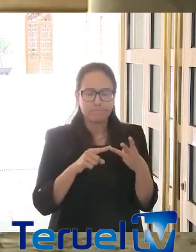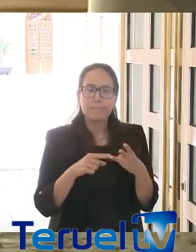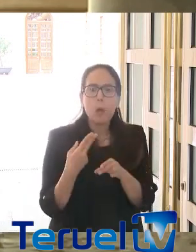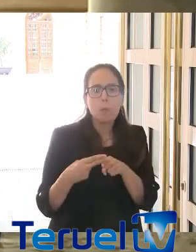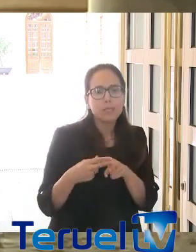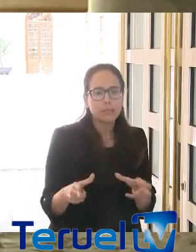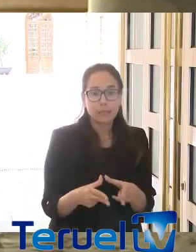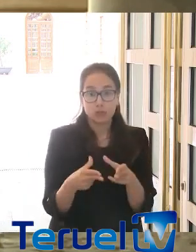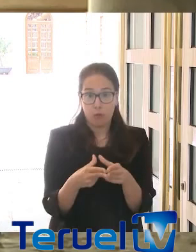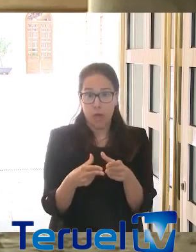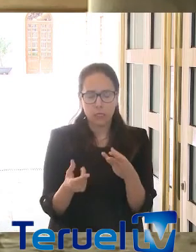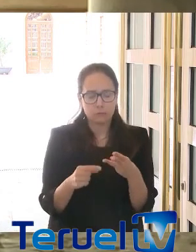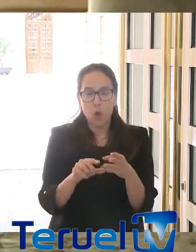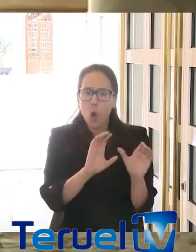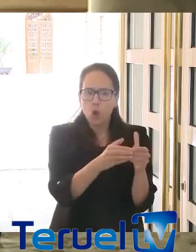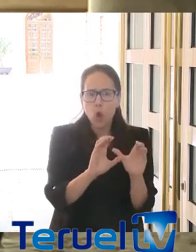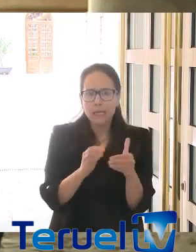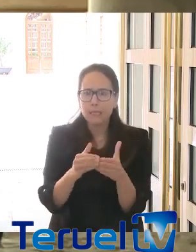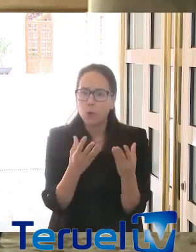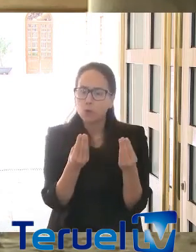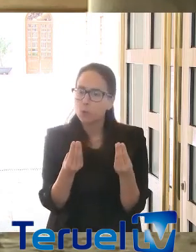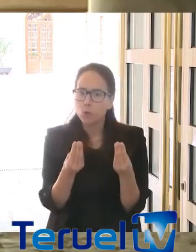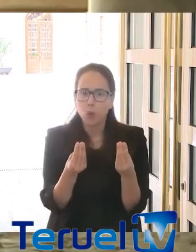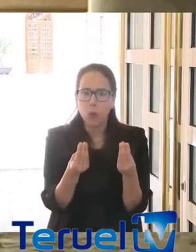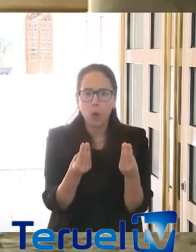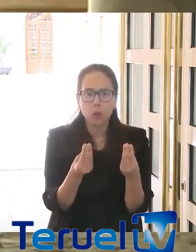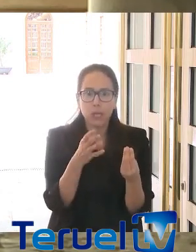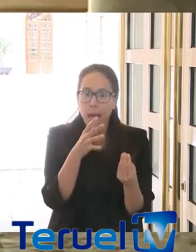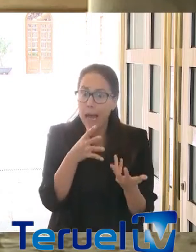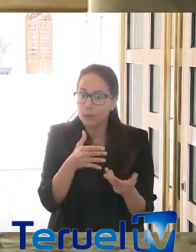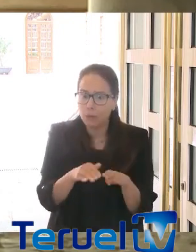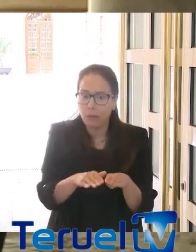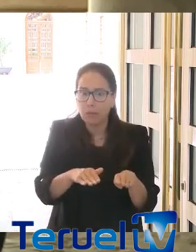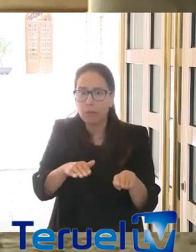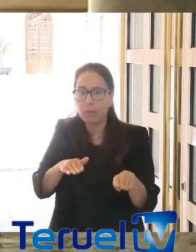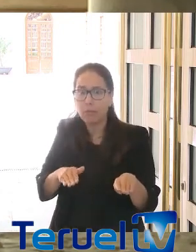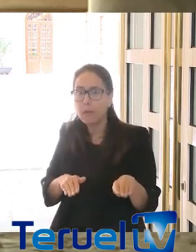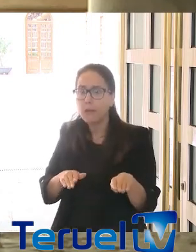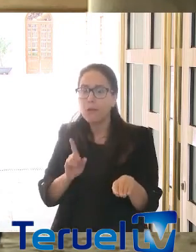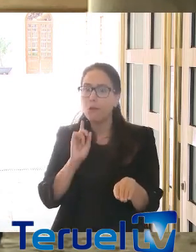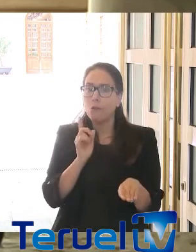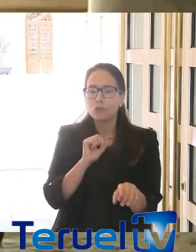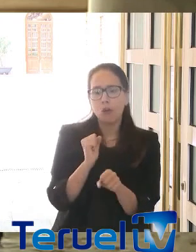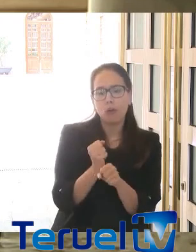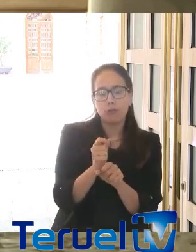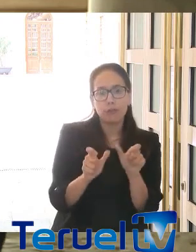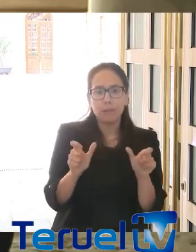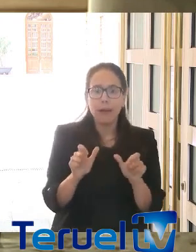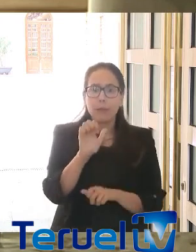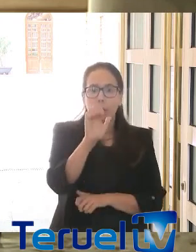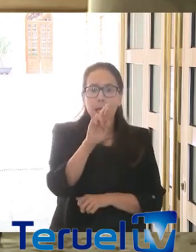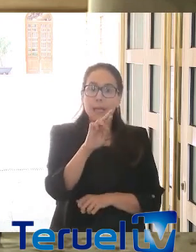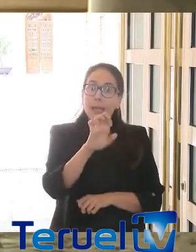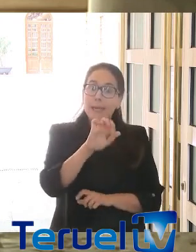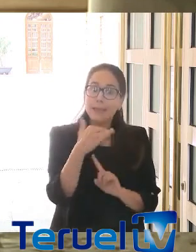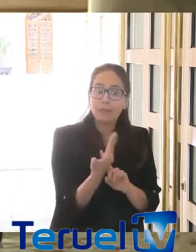sociales. Hay muchos colectivos que se están quedando descolgados en esta crisis, que no son solamente los trabajadores que van a los ERTE, sino también